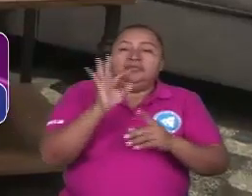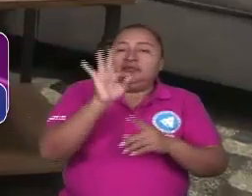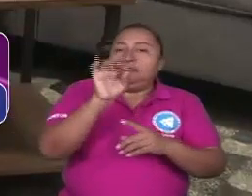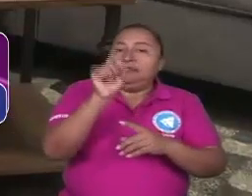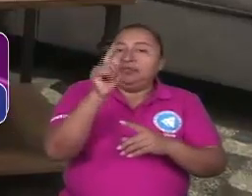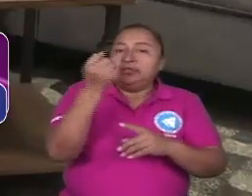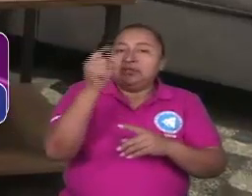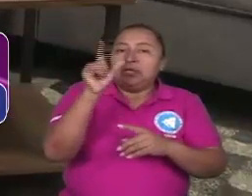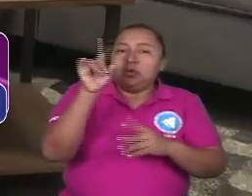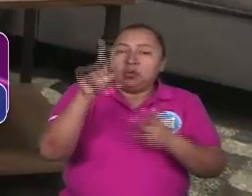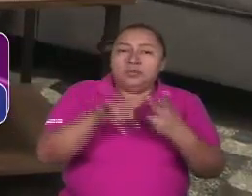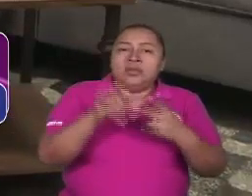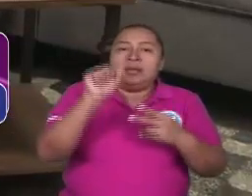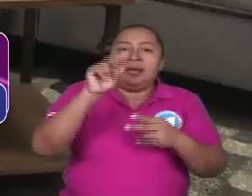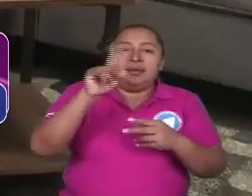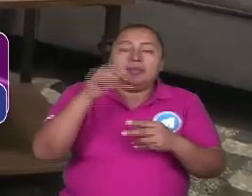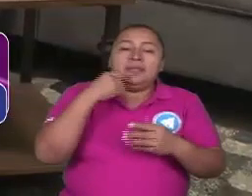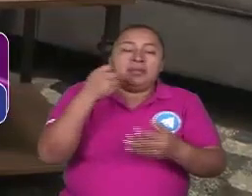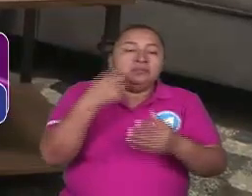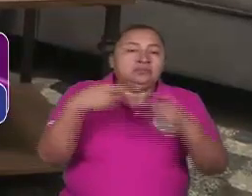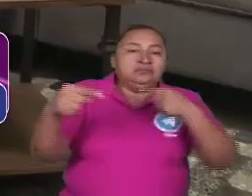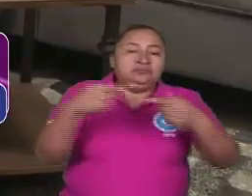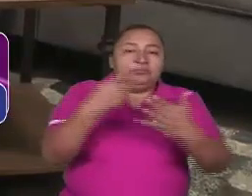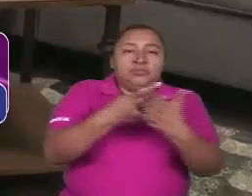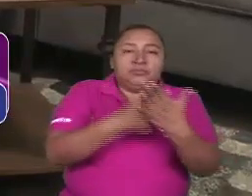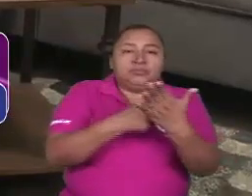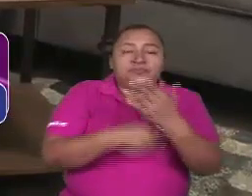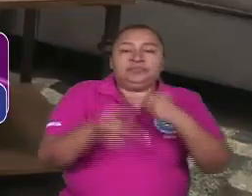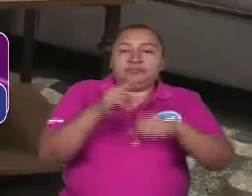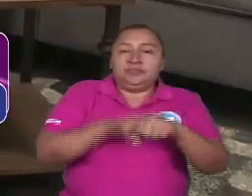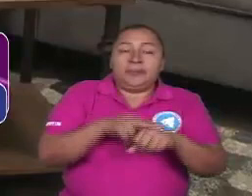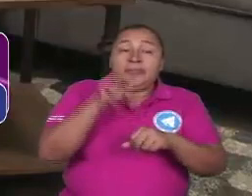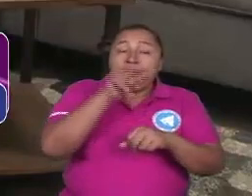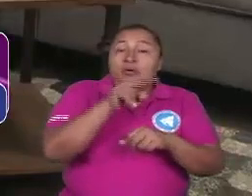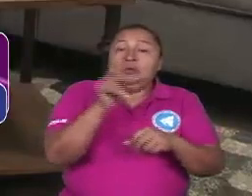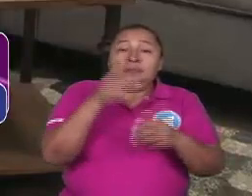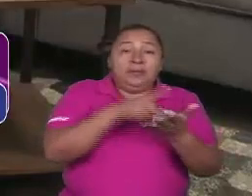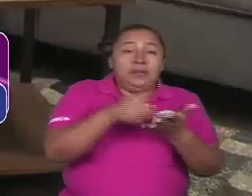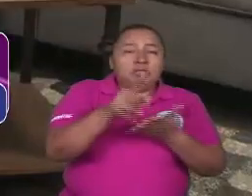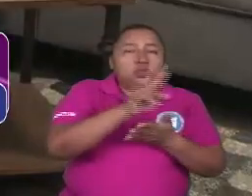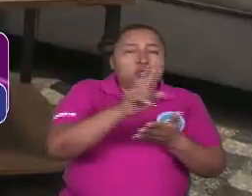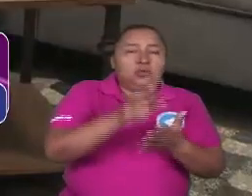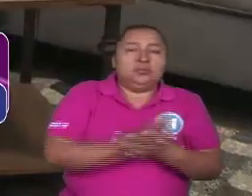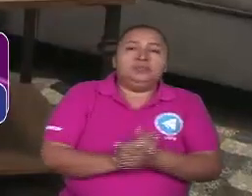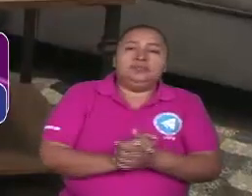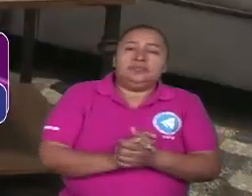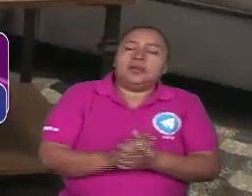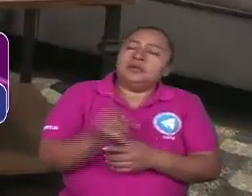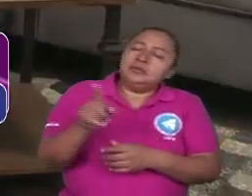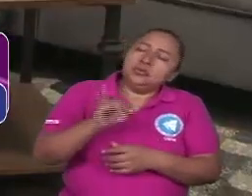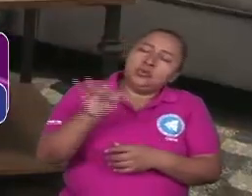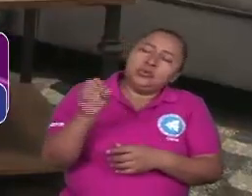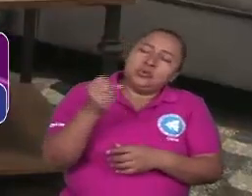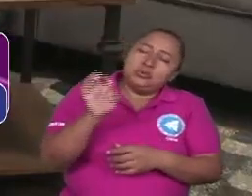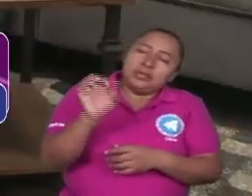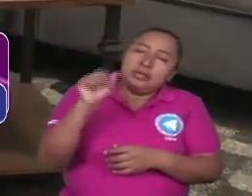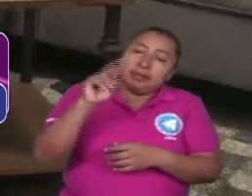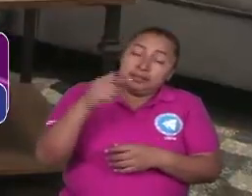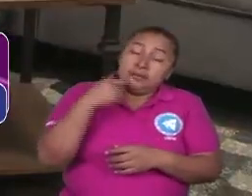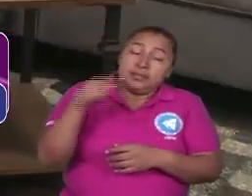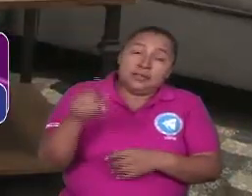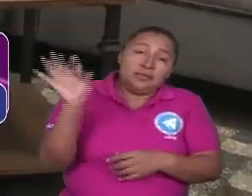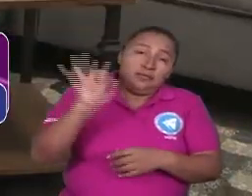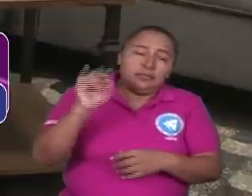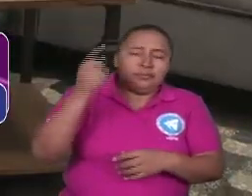disputar el presupuesto nacional de inversión con el neoliberalismo Don José Ángel dentro de esta lógica y ahí entendiendo